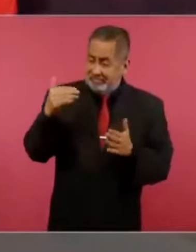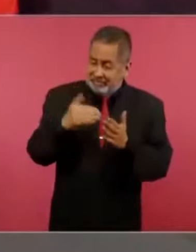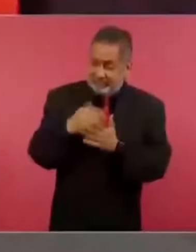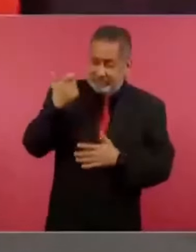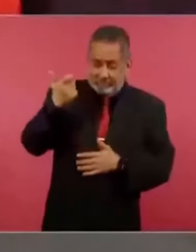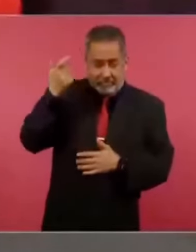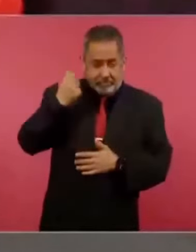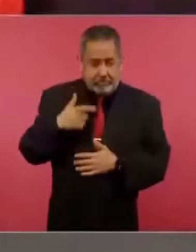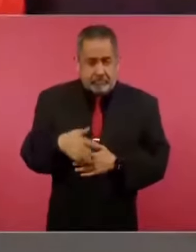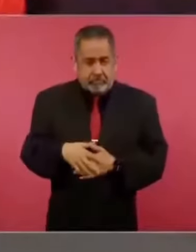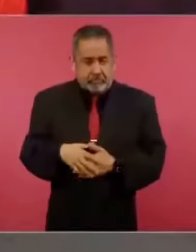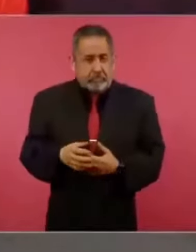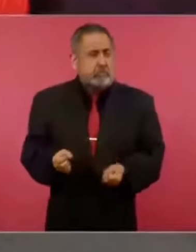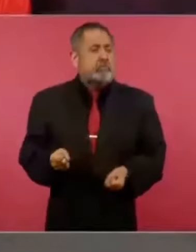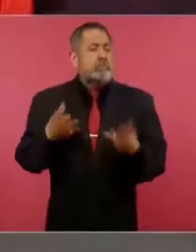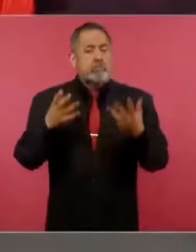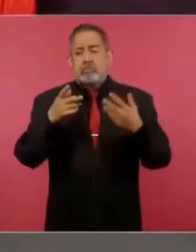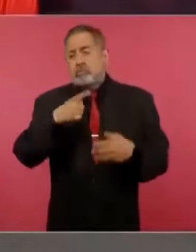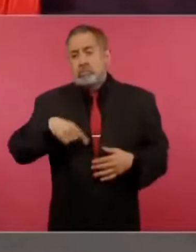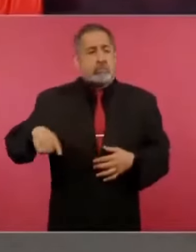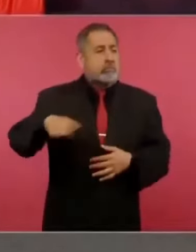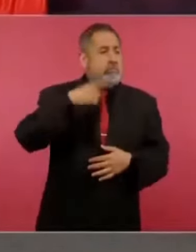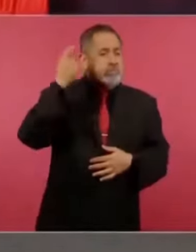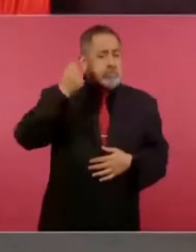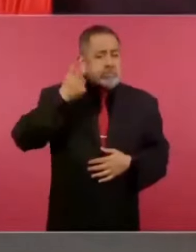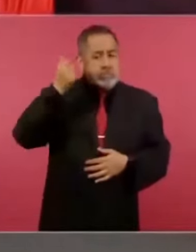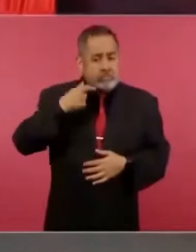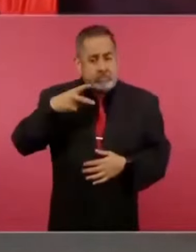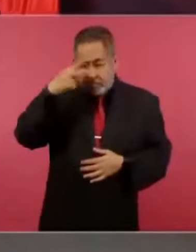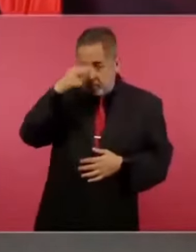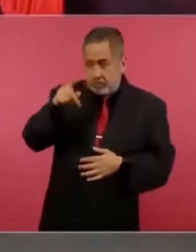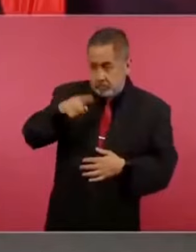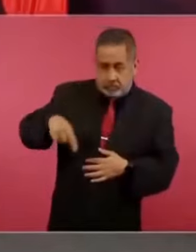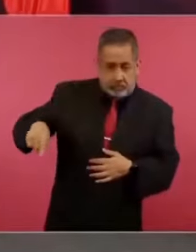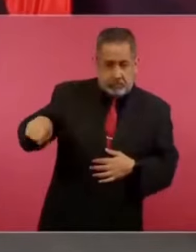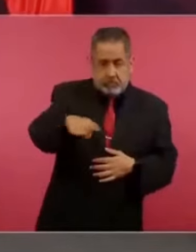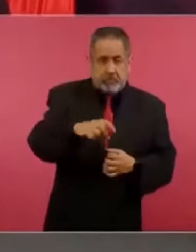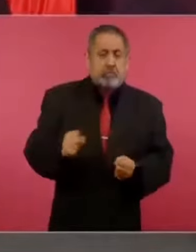¿cuántos pensionados hay en México?